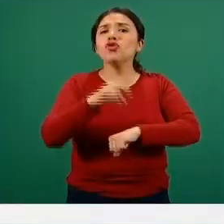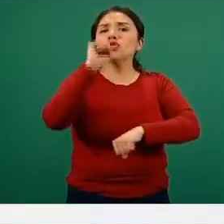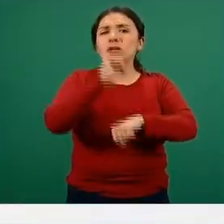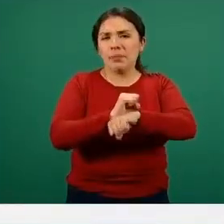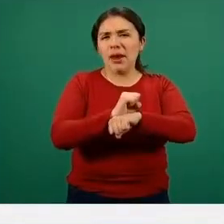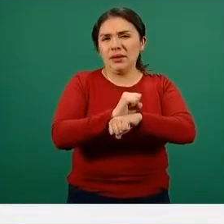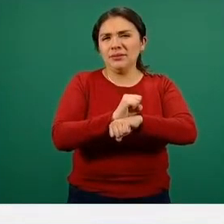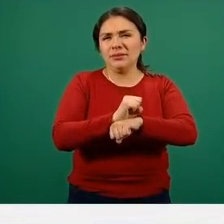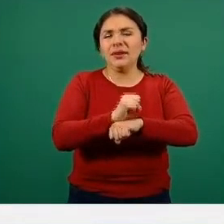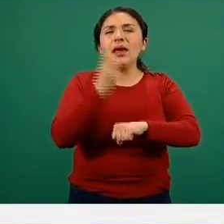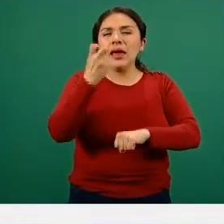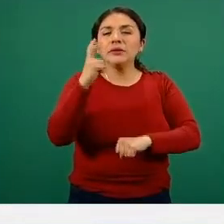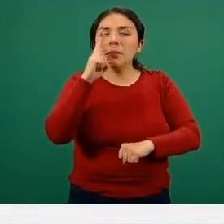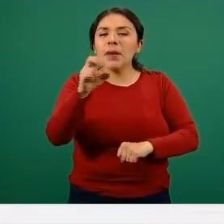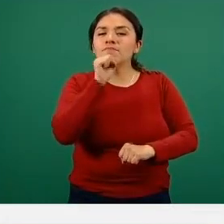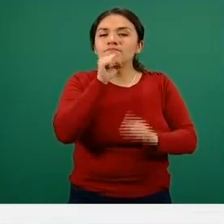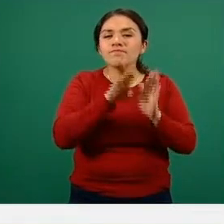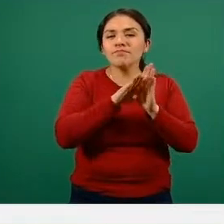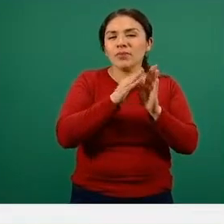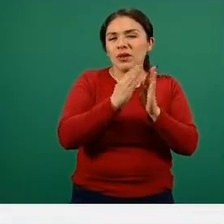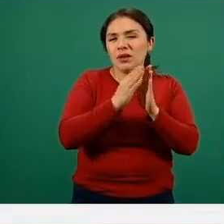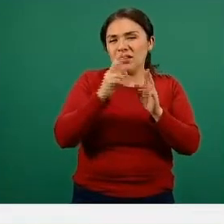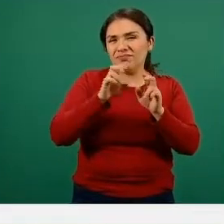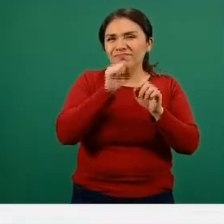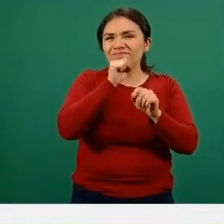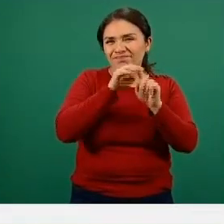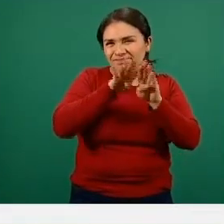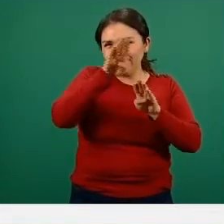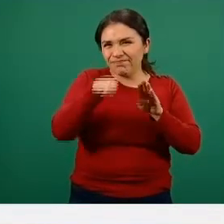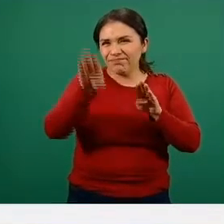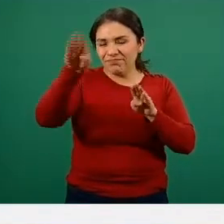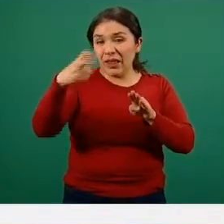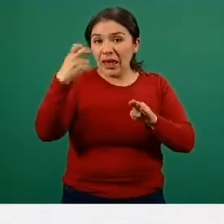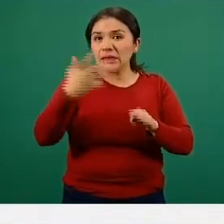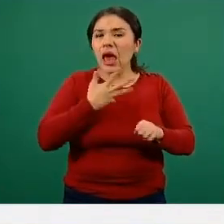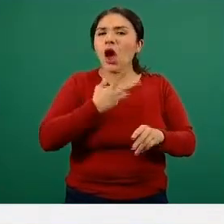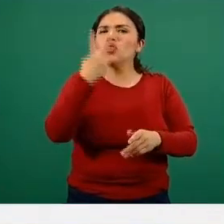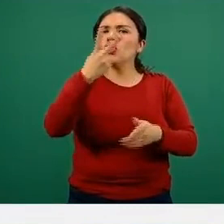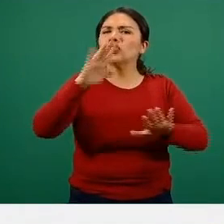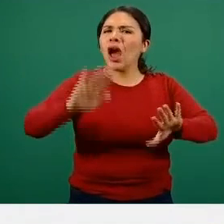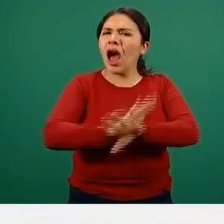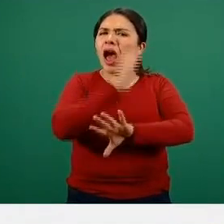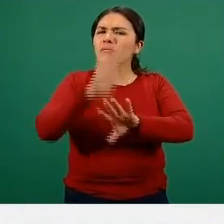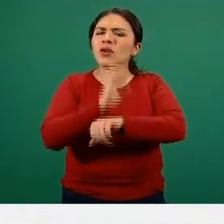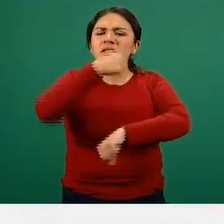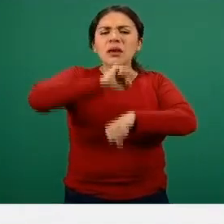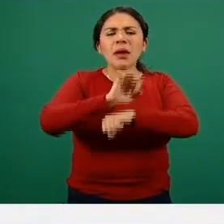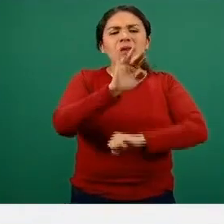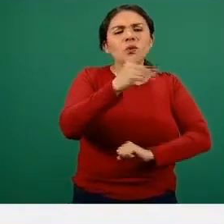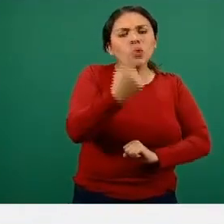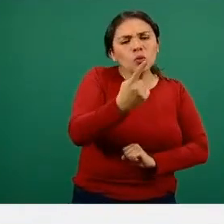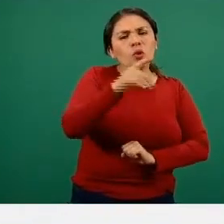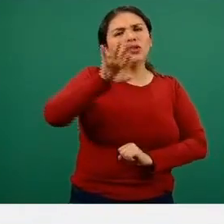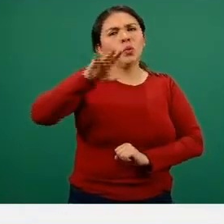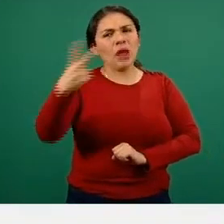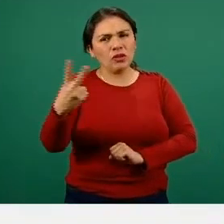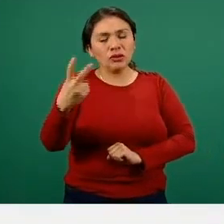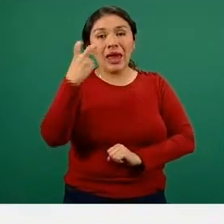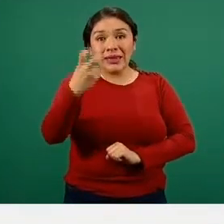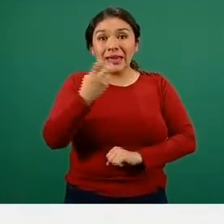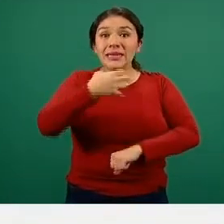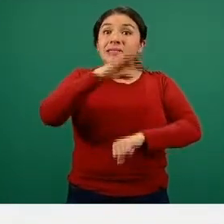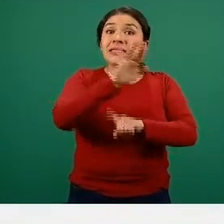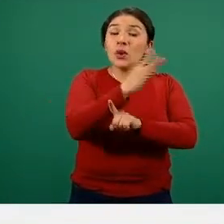continuas. Como podemos ver en el gráfico, en las últimas dos variaciones para la semana 51 y 52, de las